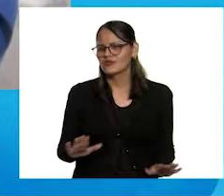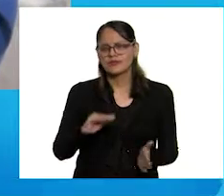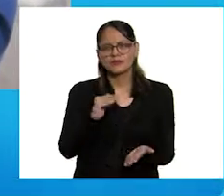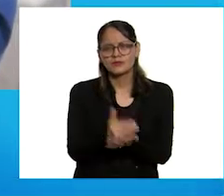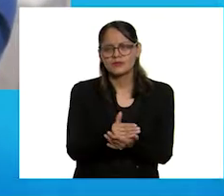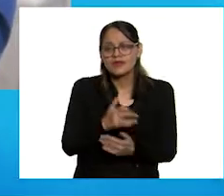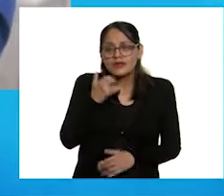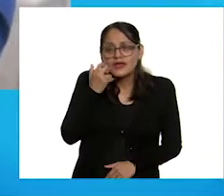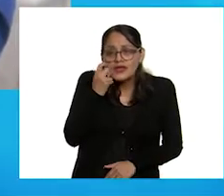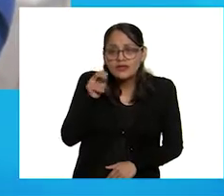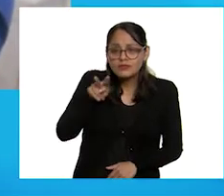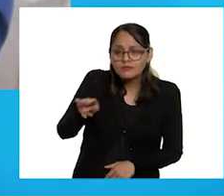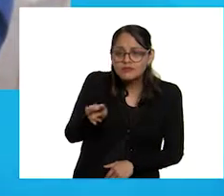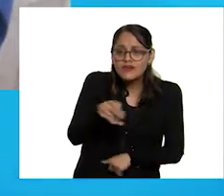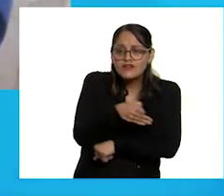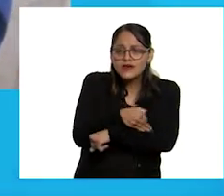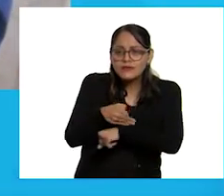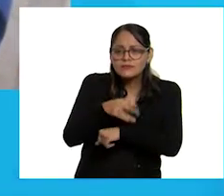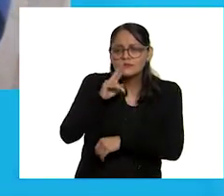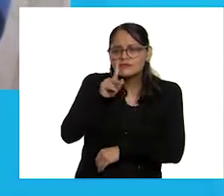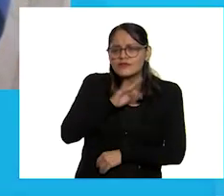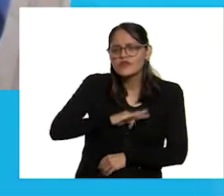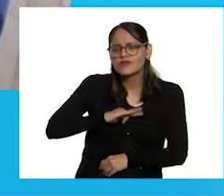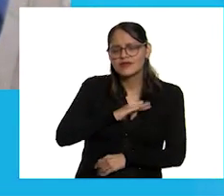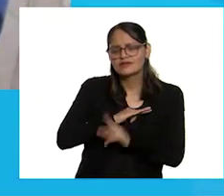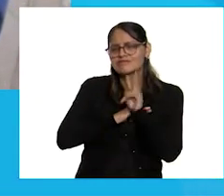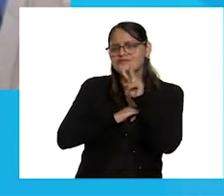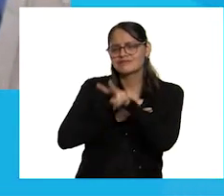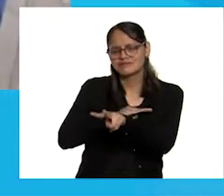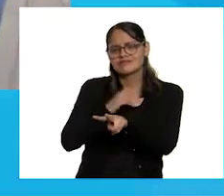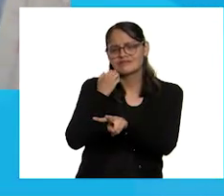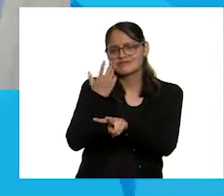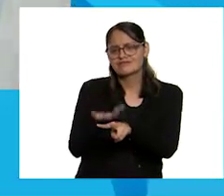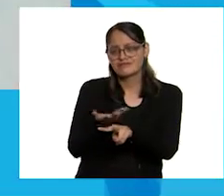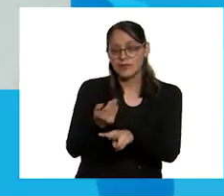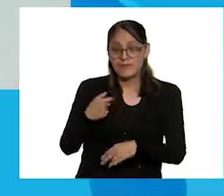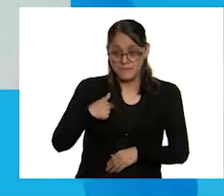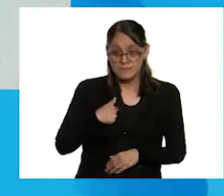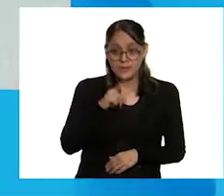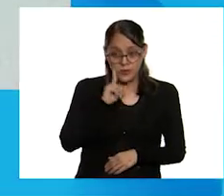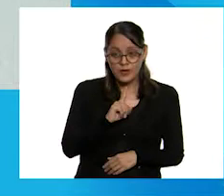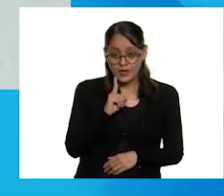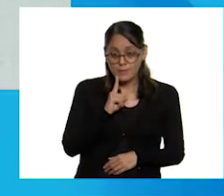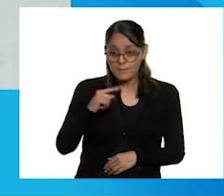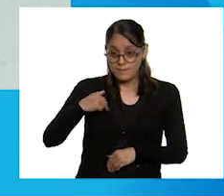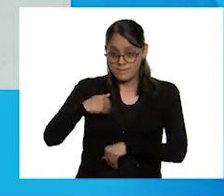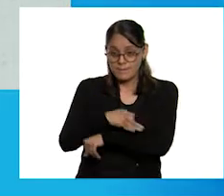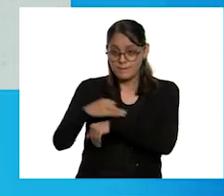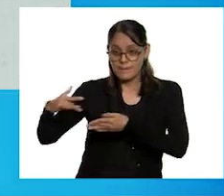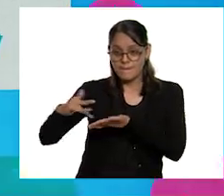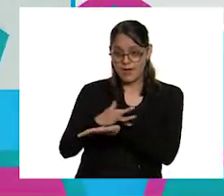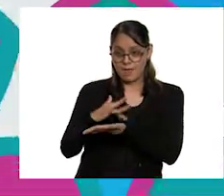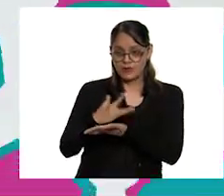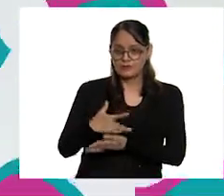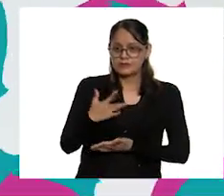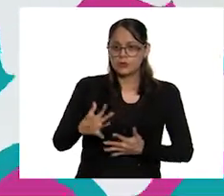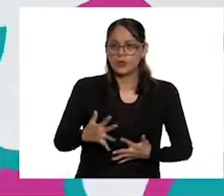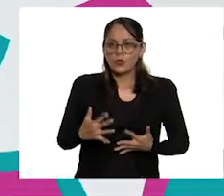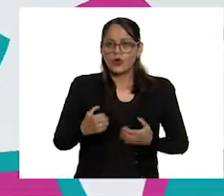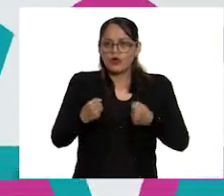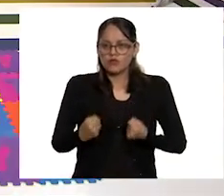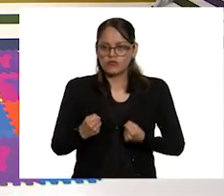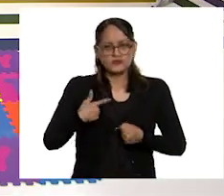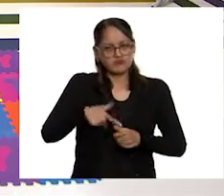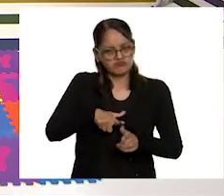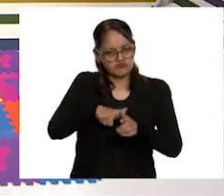familias felices. Como mujer, el apoyo de mi familia me fortalece para seguir dando lo mejor de mí en mi profesión.